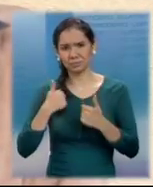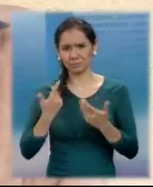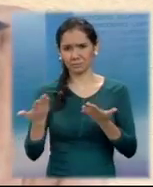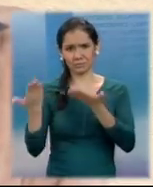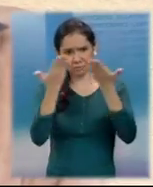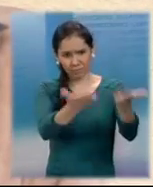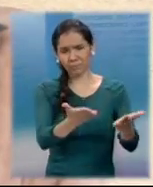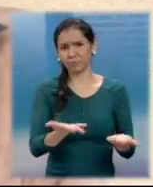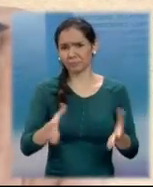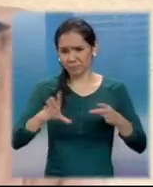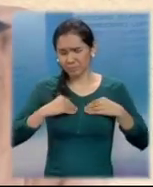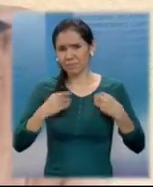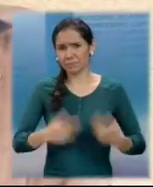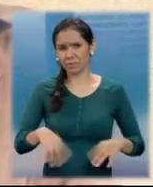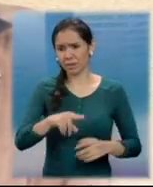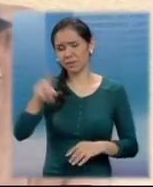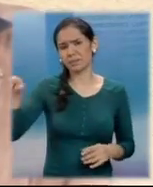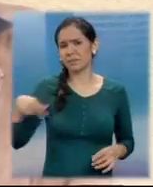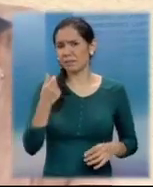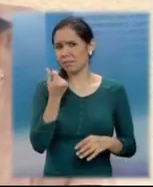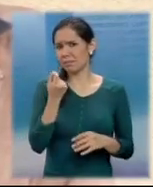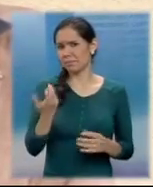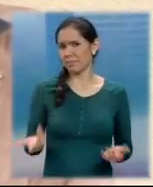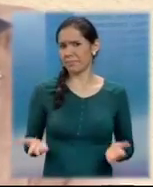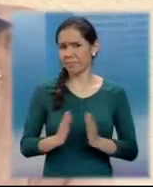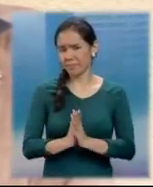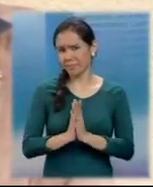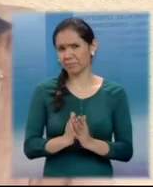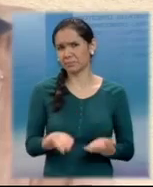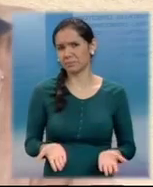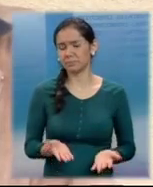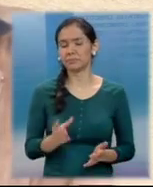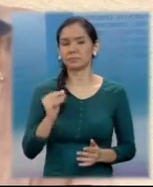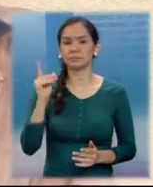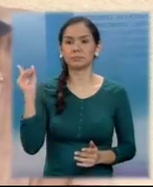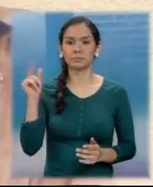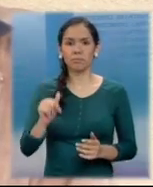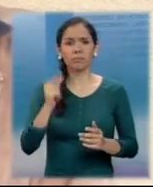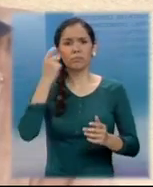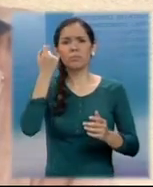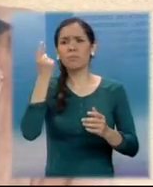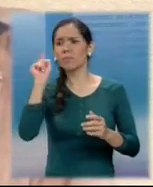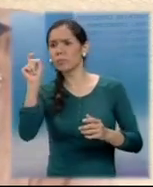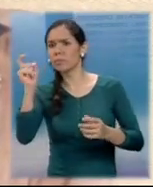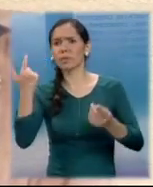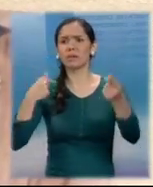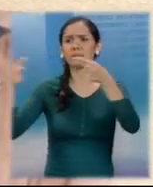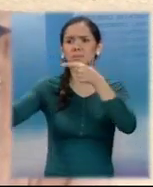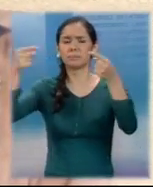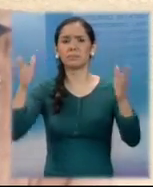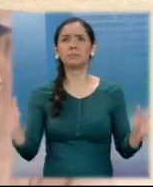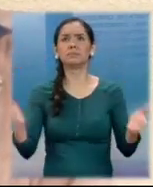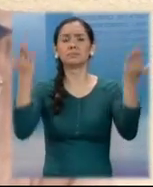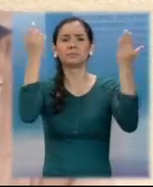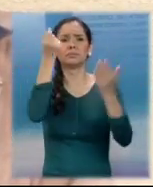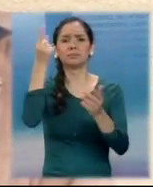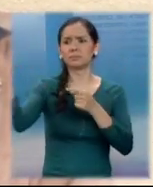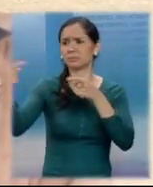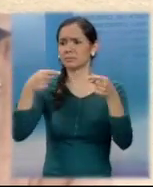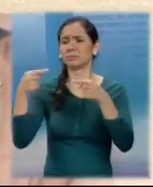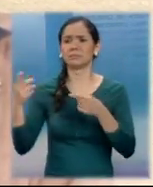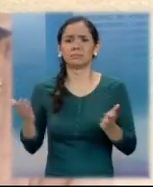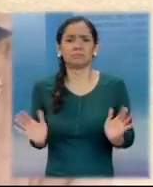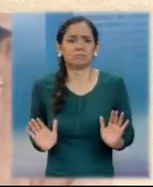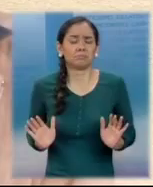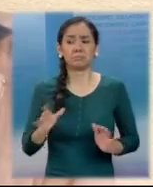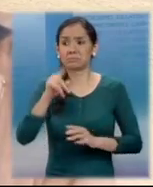pues, porque la verdad, yo no sé qué problemas tendrán con la constructora, porque hay una comisión en el Consejo de